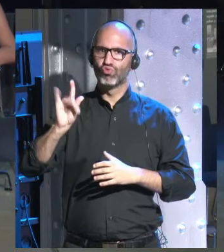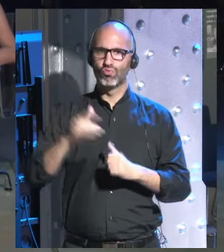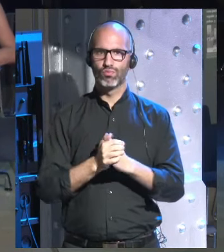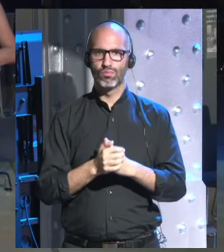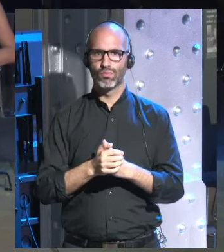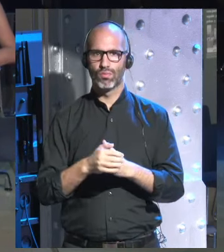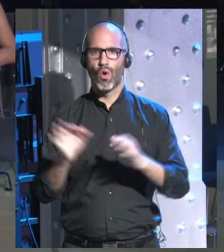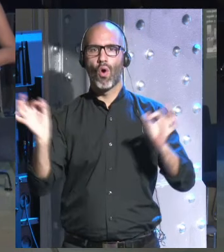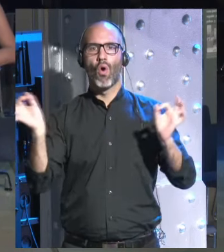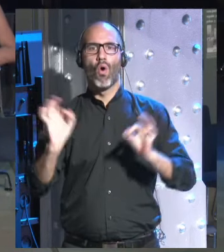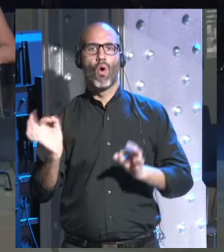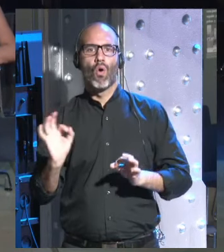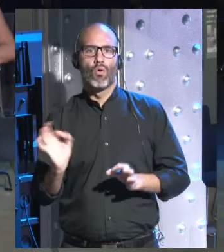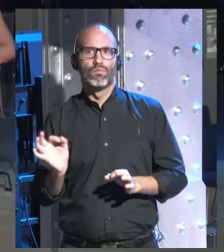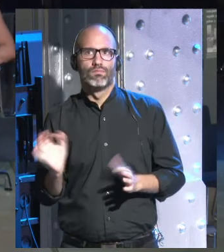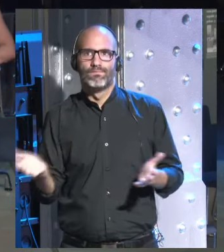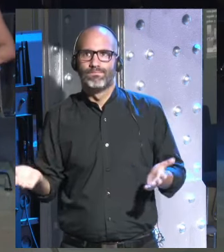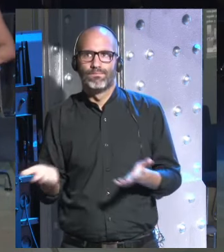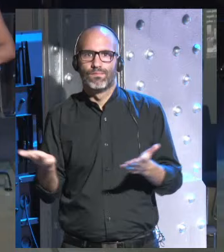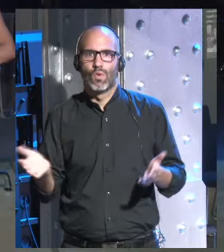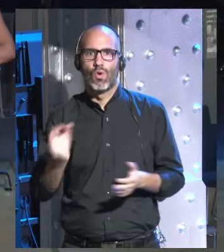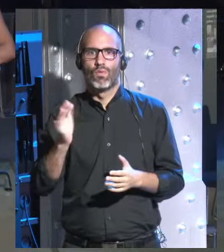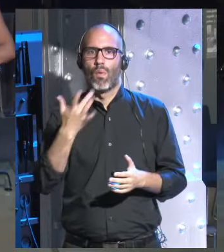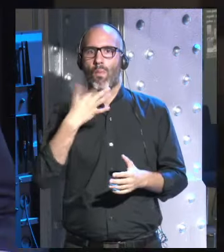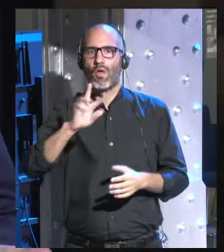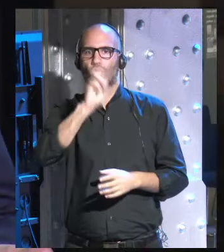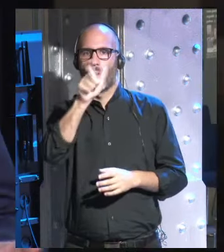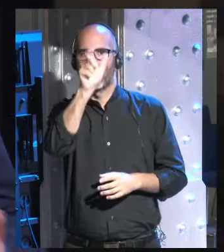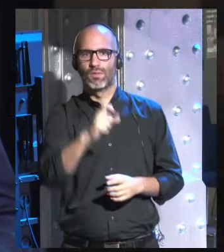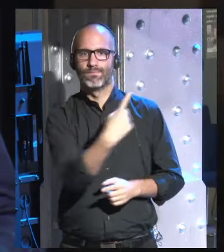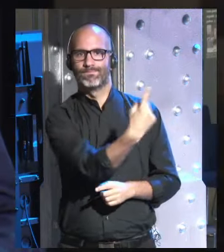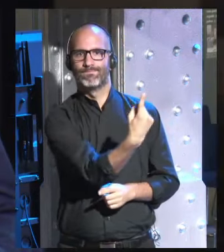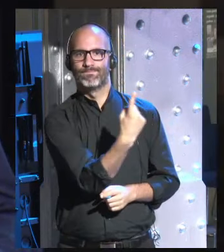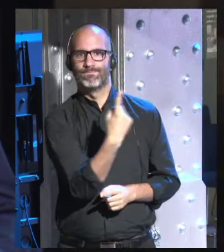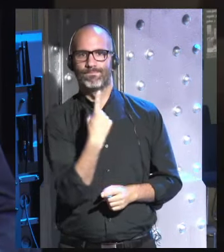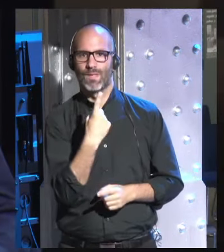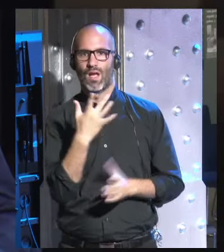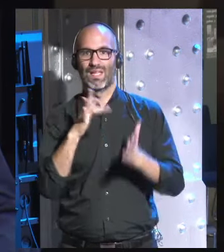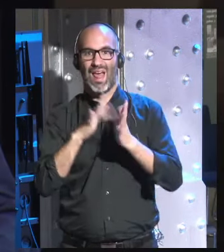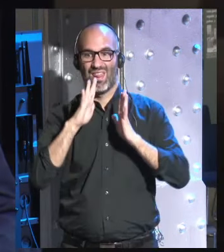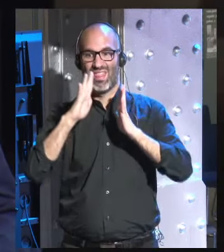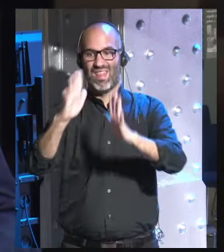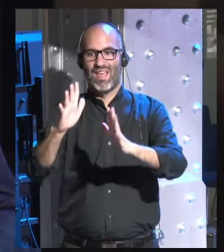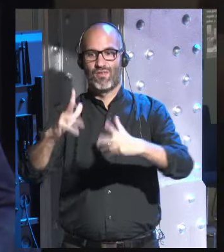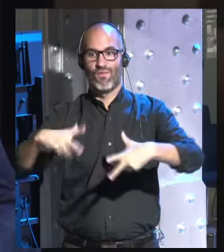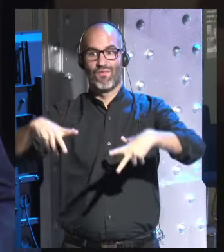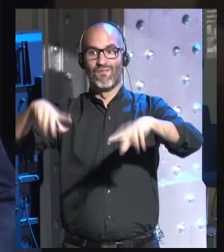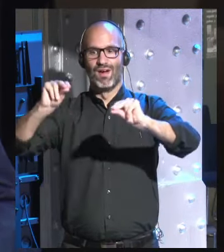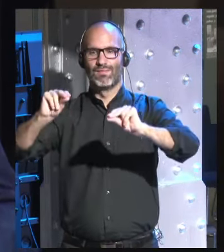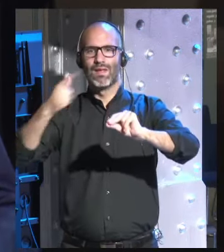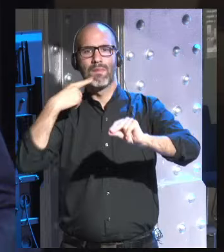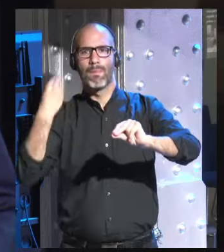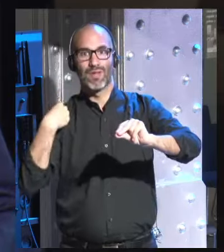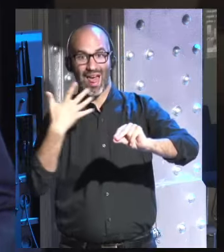y a lo mejor si se te acerca otra persona 10 años más tarde y te dice otros 10 años